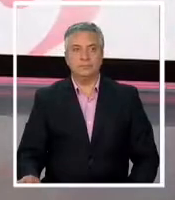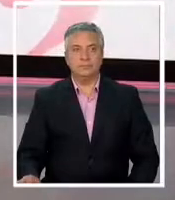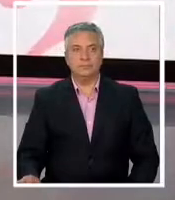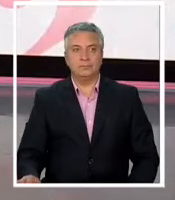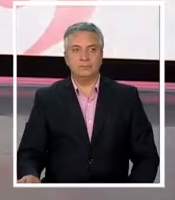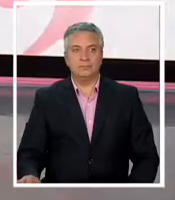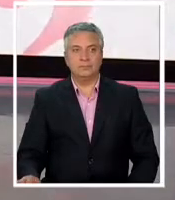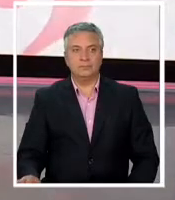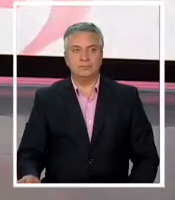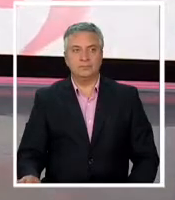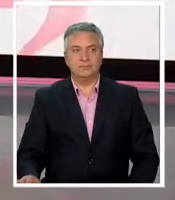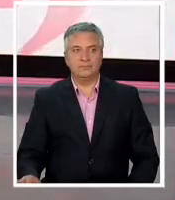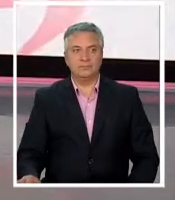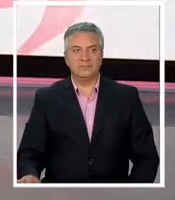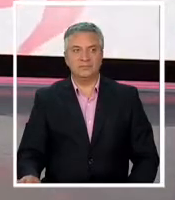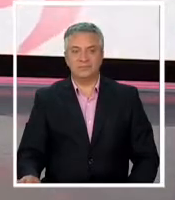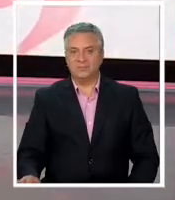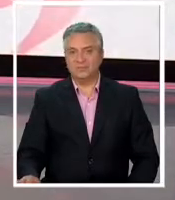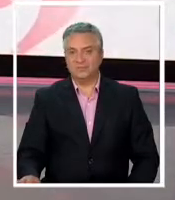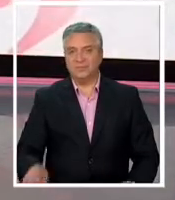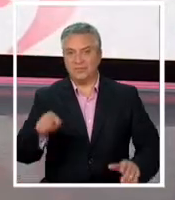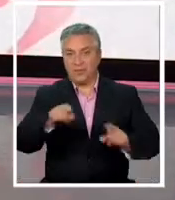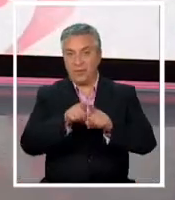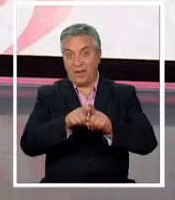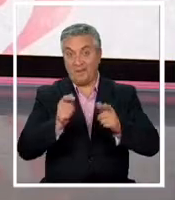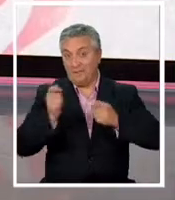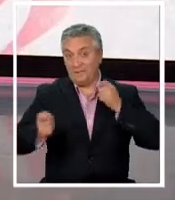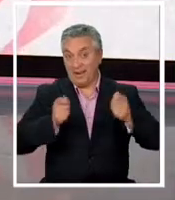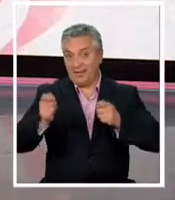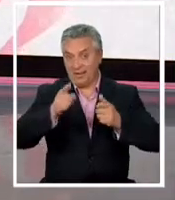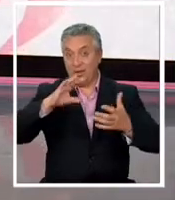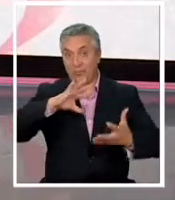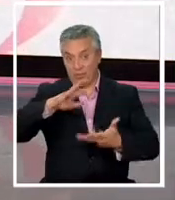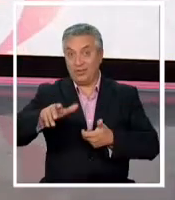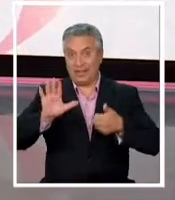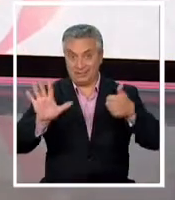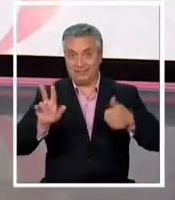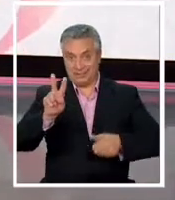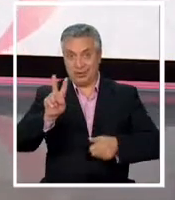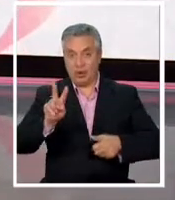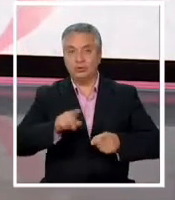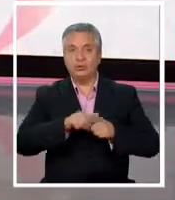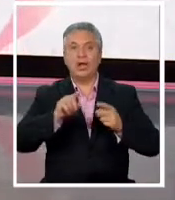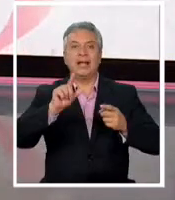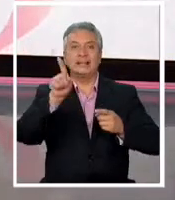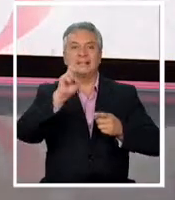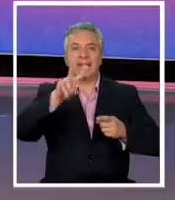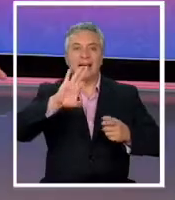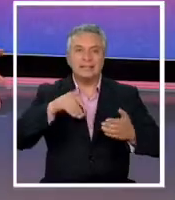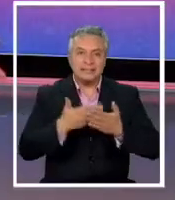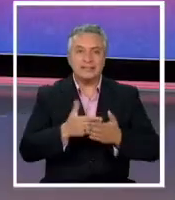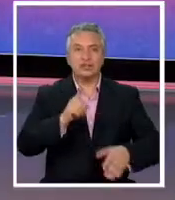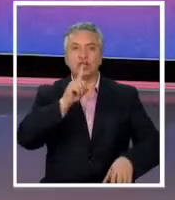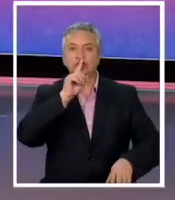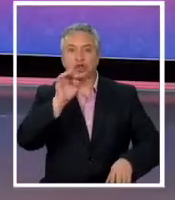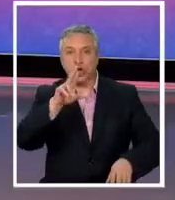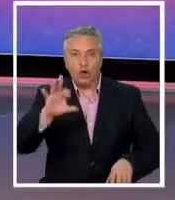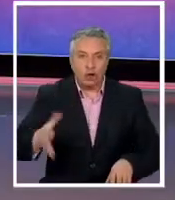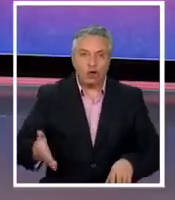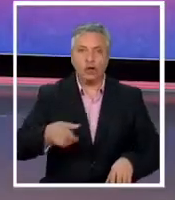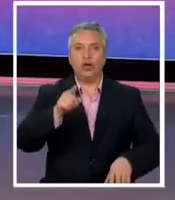Estamos aquí bailando con la Mundial del 62 Leónel Sánchez Jorge Toro Alberto Fuyú Sergio Navarro